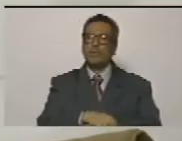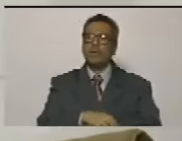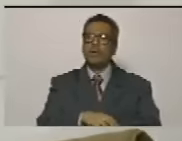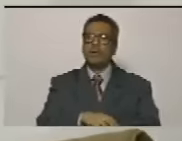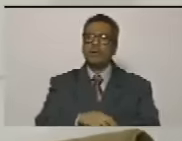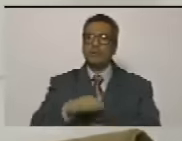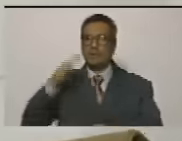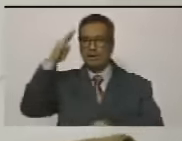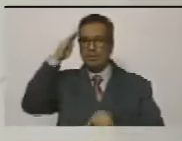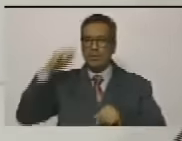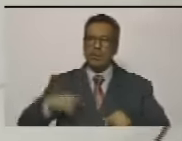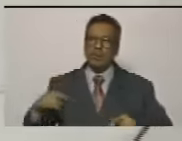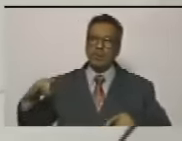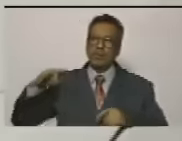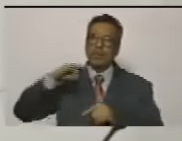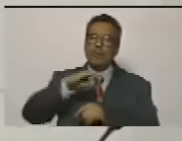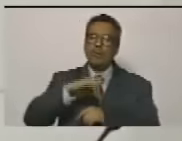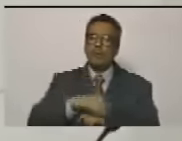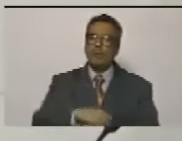oficiales de la aviación